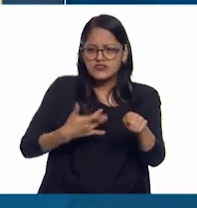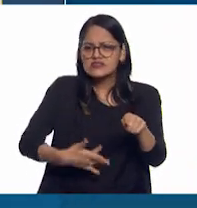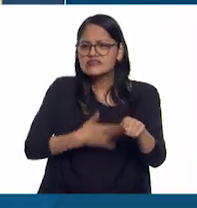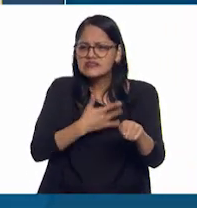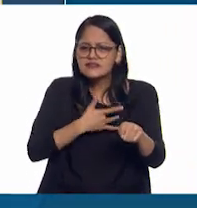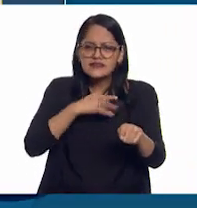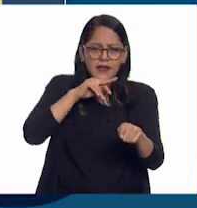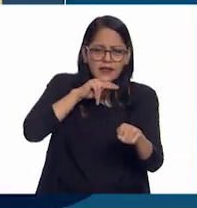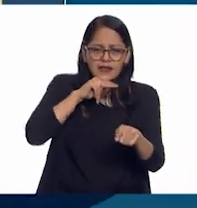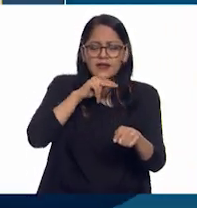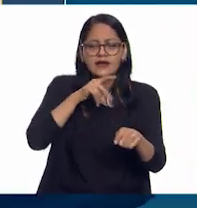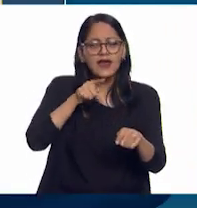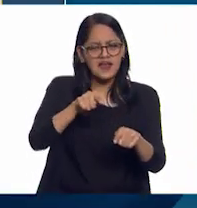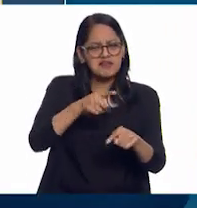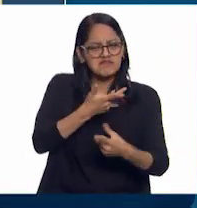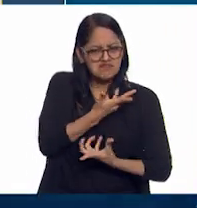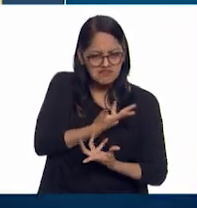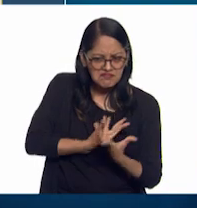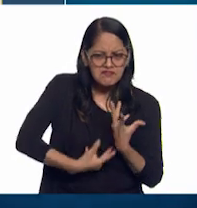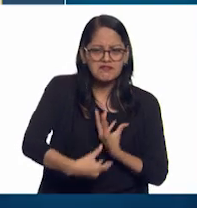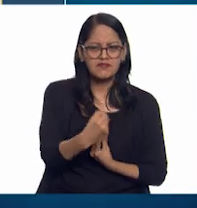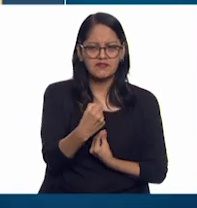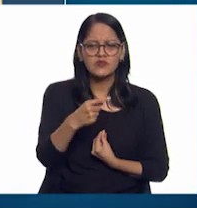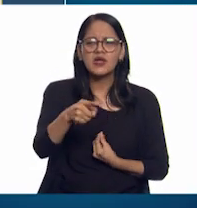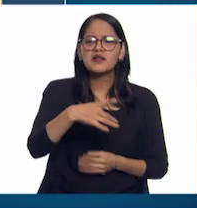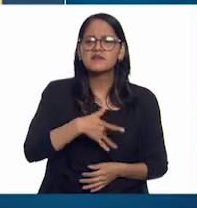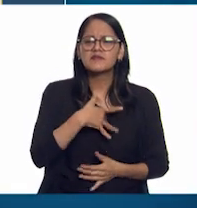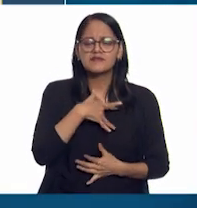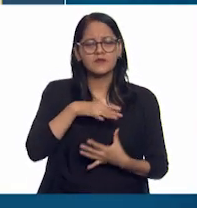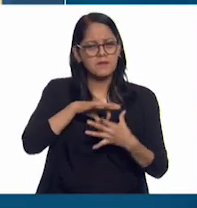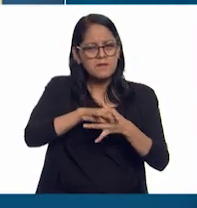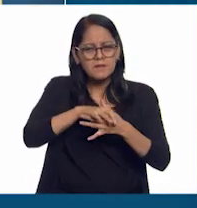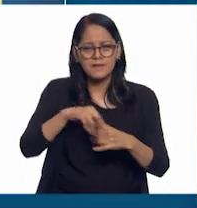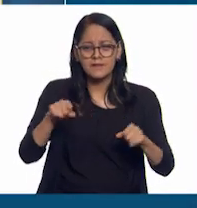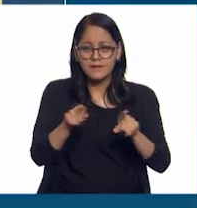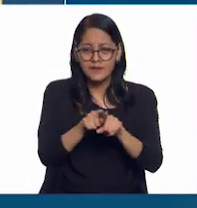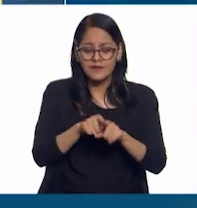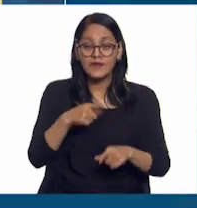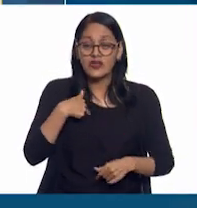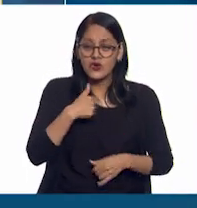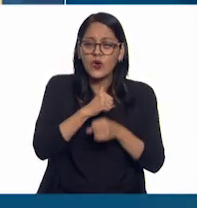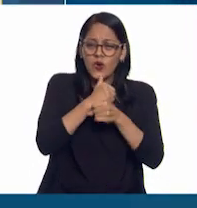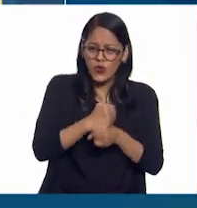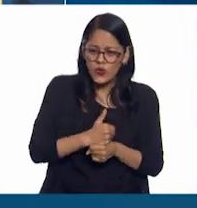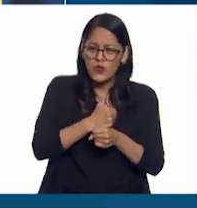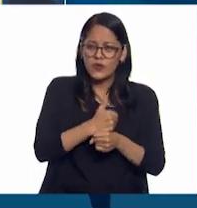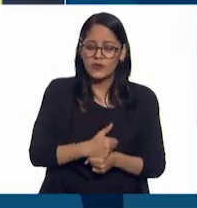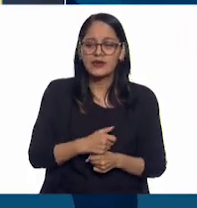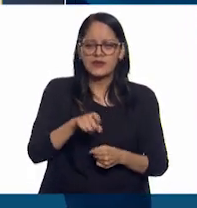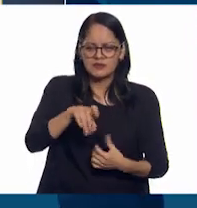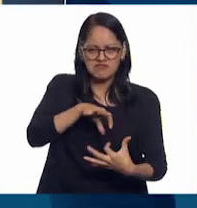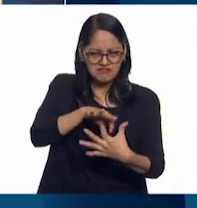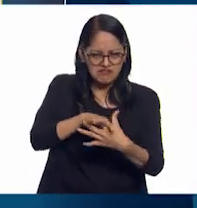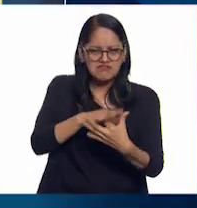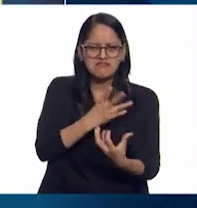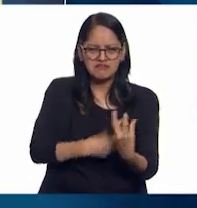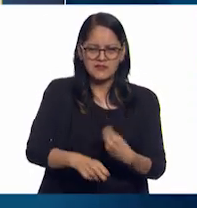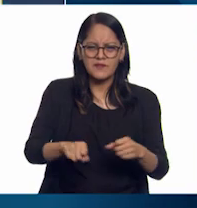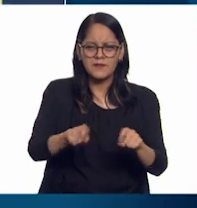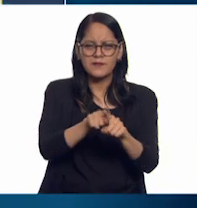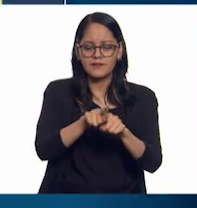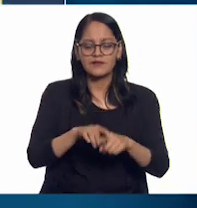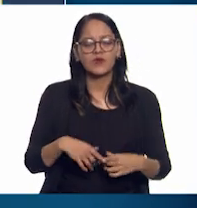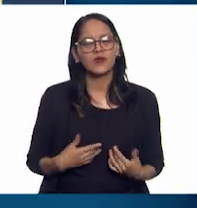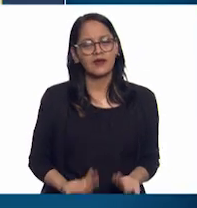y ponerse en la piel de la otra persona. De sufrir y alegrarse con ella. ¡Uy!